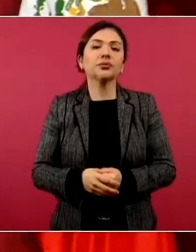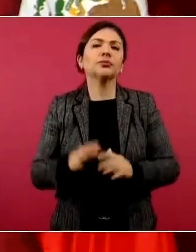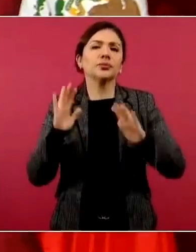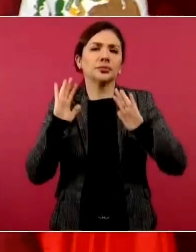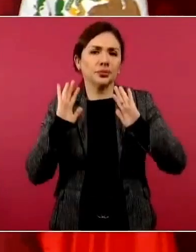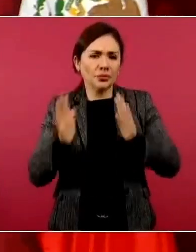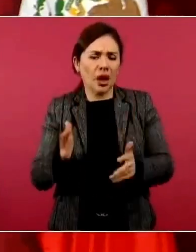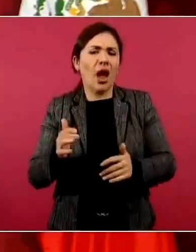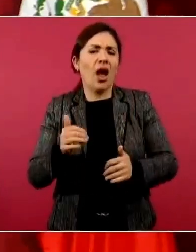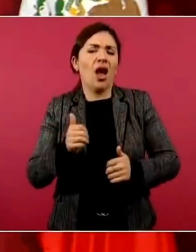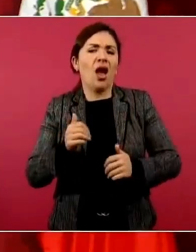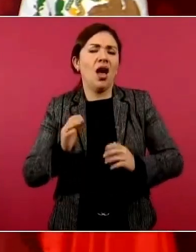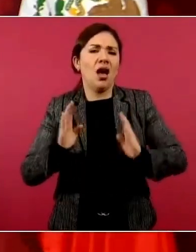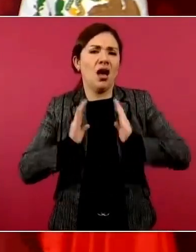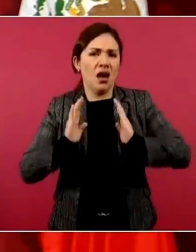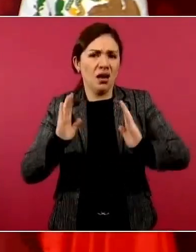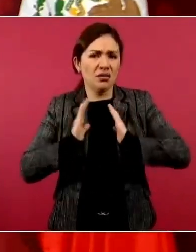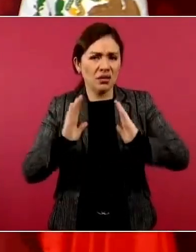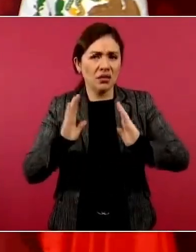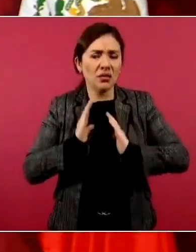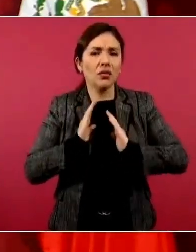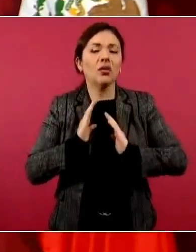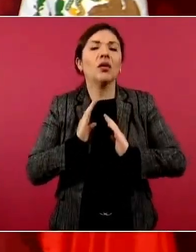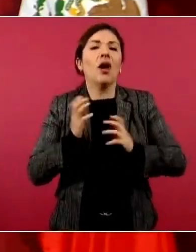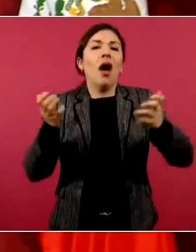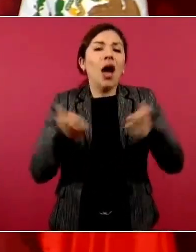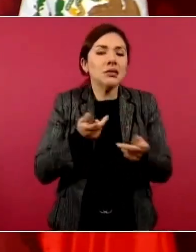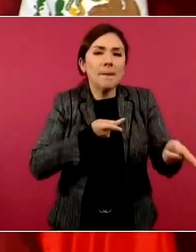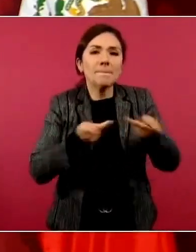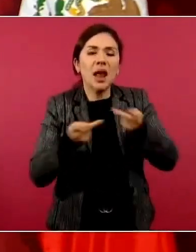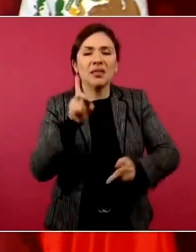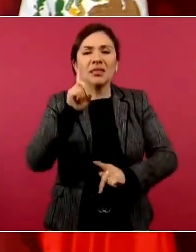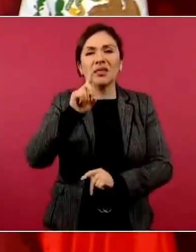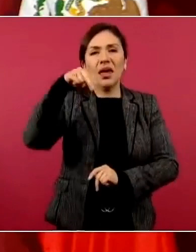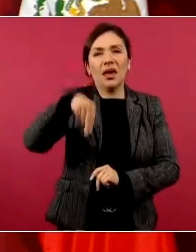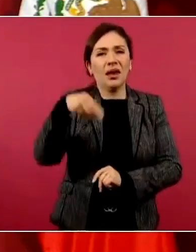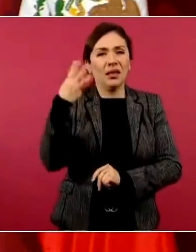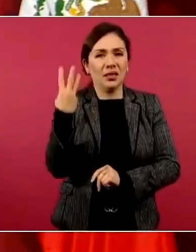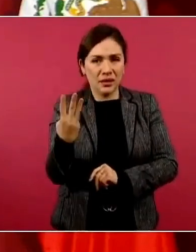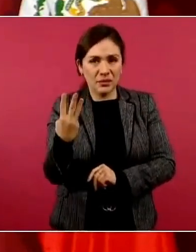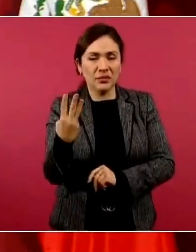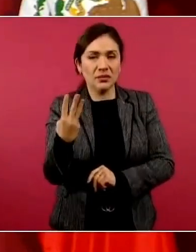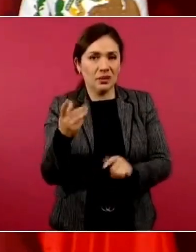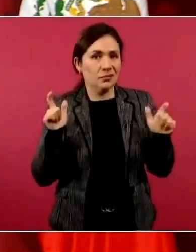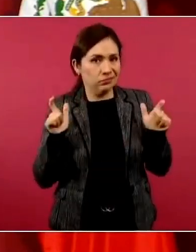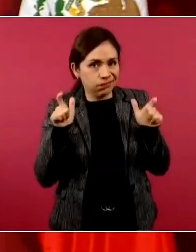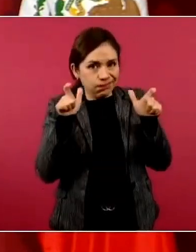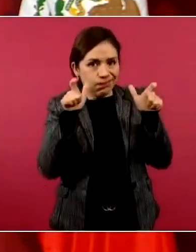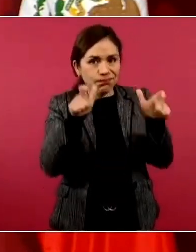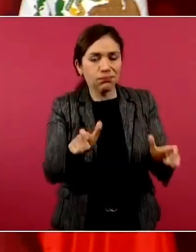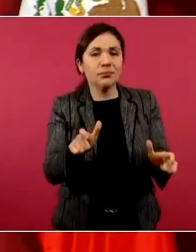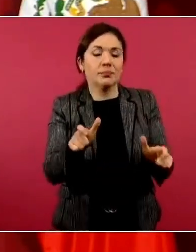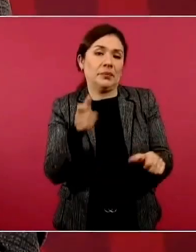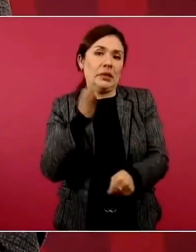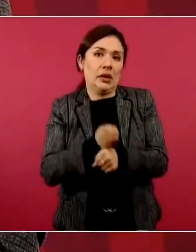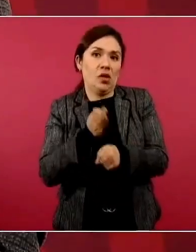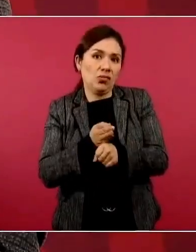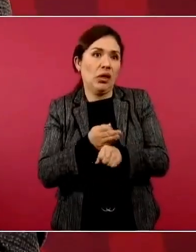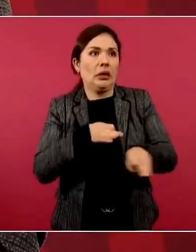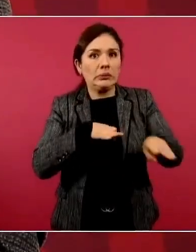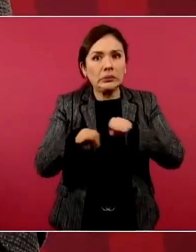implementó el Plan DN-III, se está actuando,